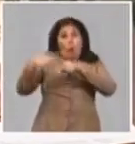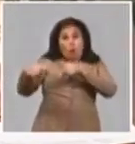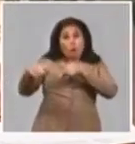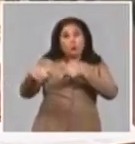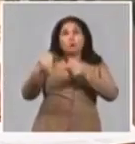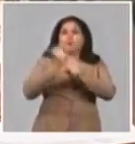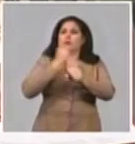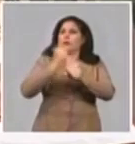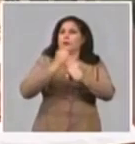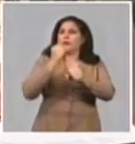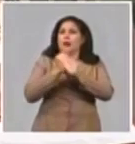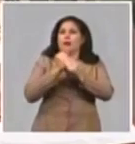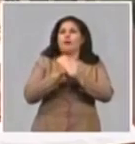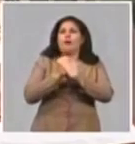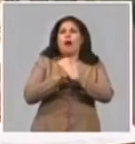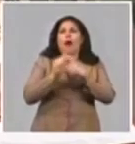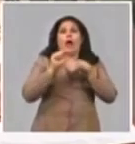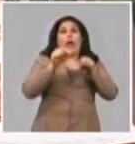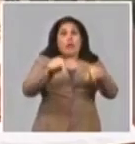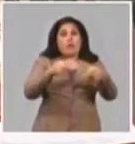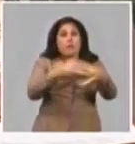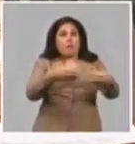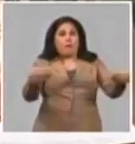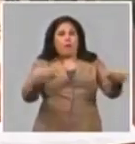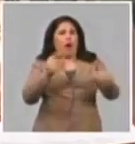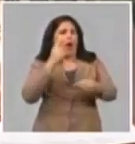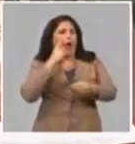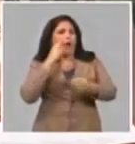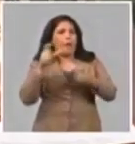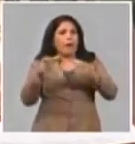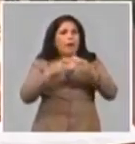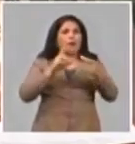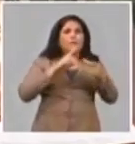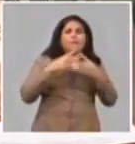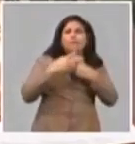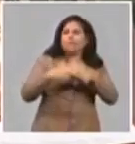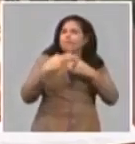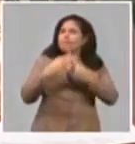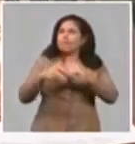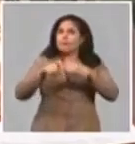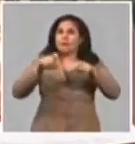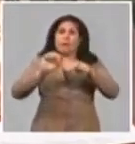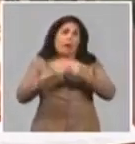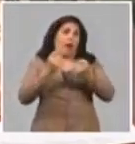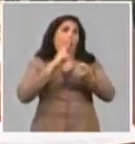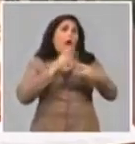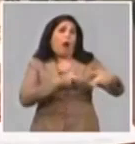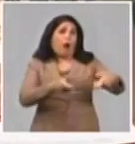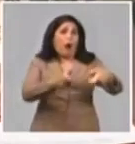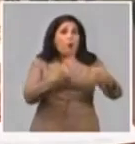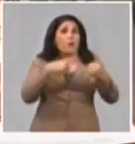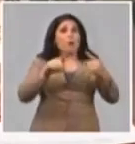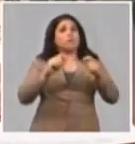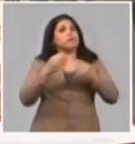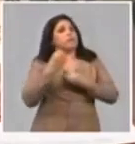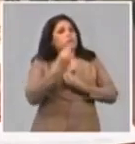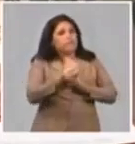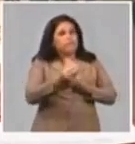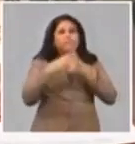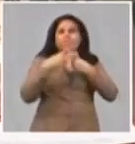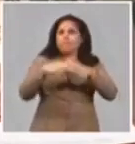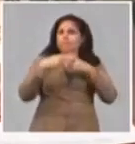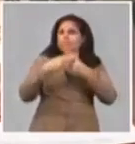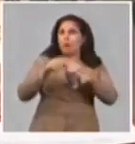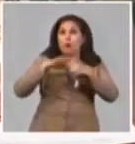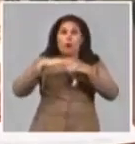nuestros trabajadores todos los días están haciendo los mantenimientos, ejecutando las obras para poder enfrentar la